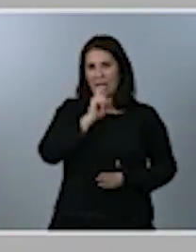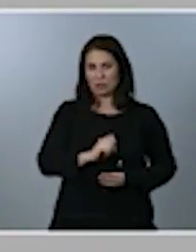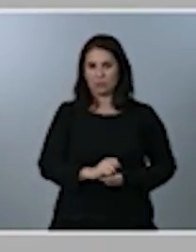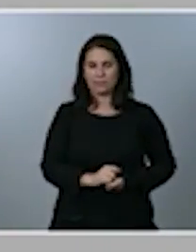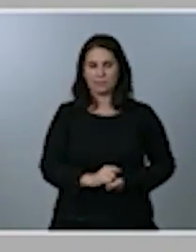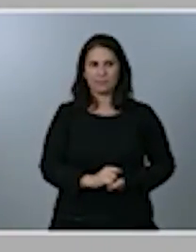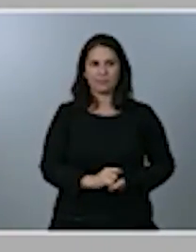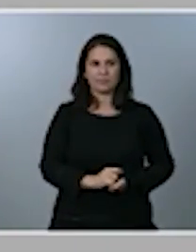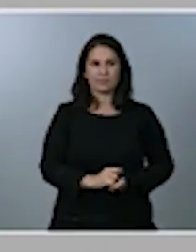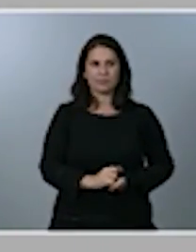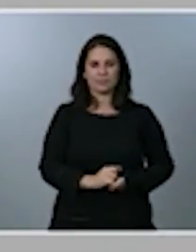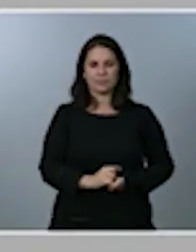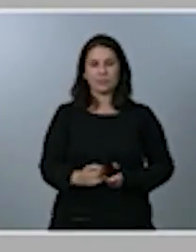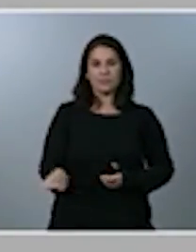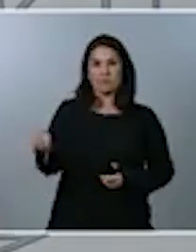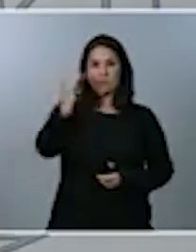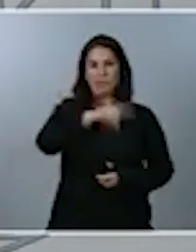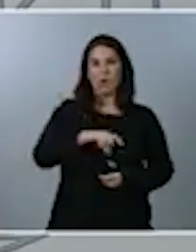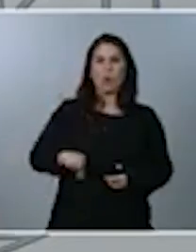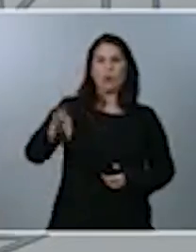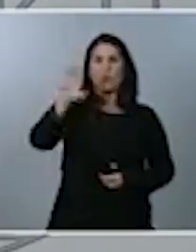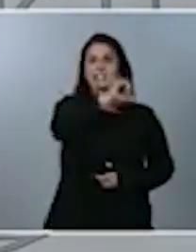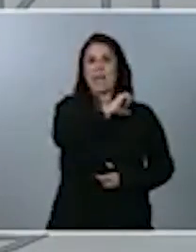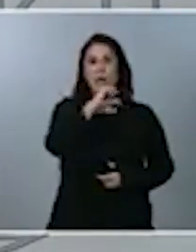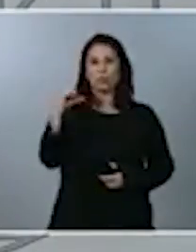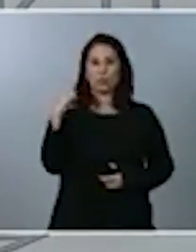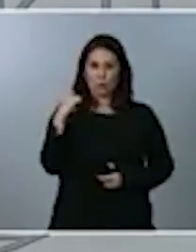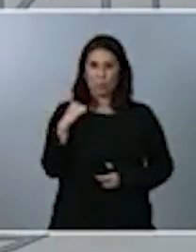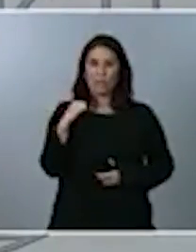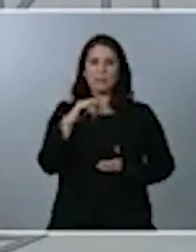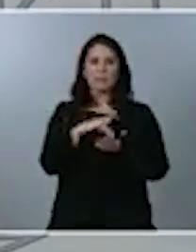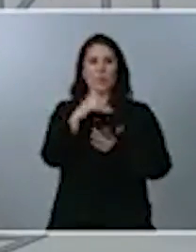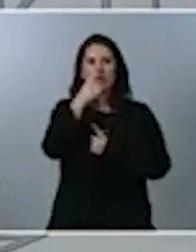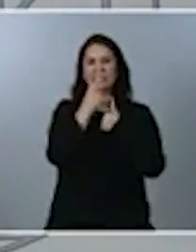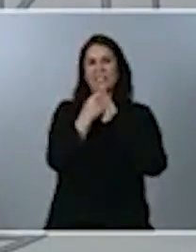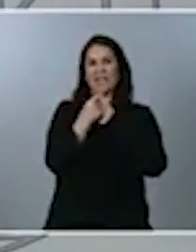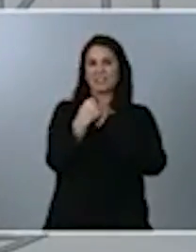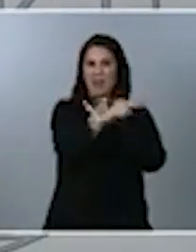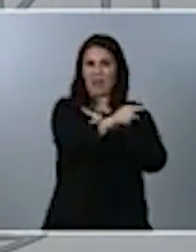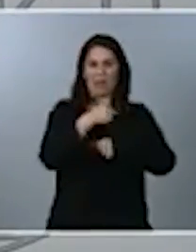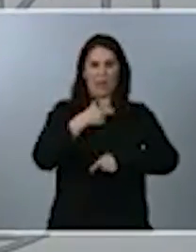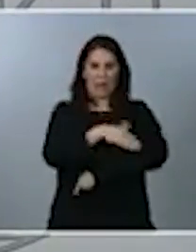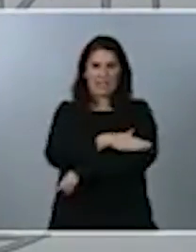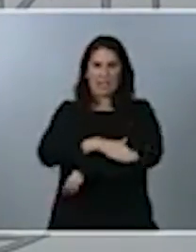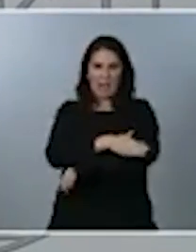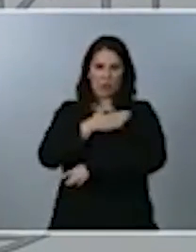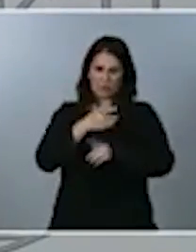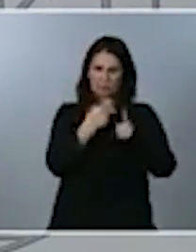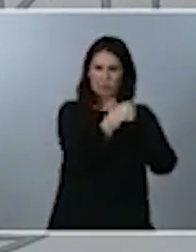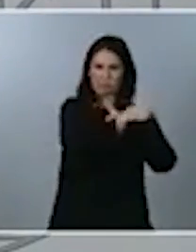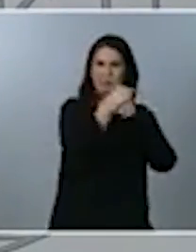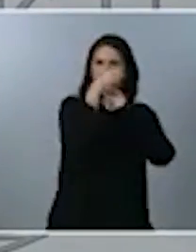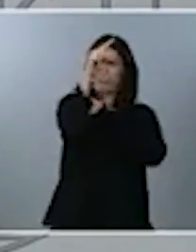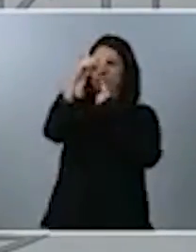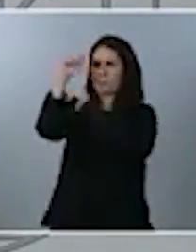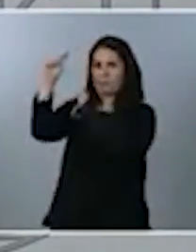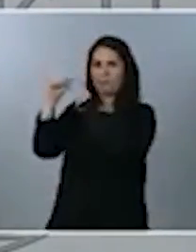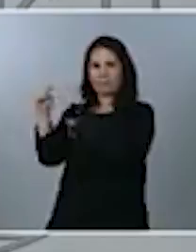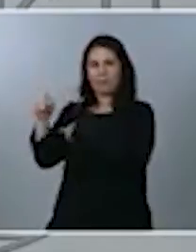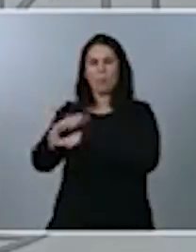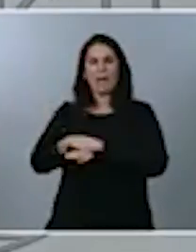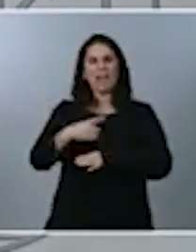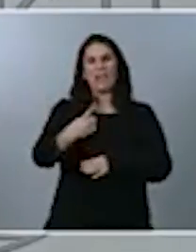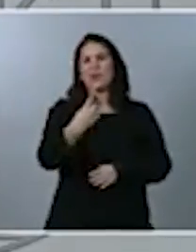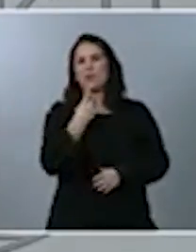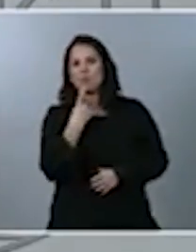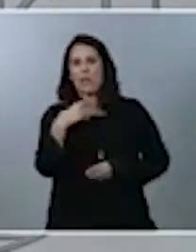que las comunidades autónomas van a recibir una transferencia del Estado para que no tengan dificultades de tensión en sus cuentas